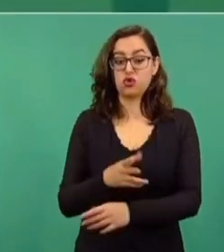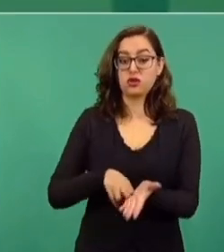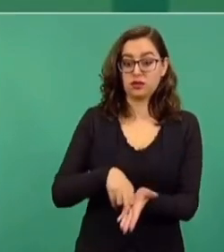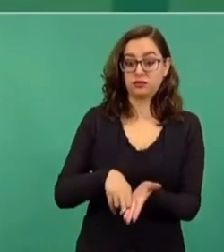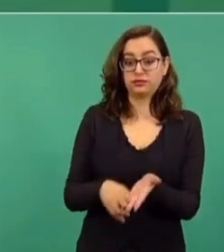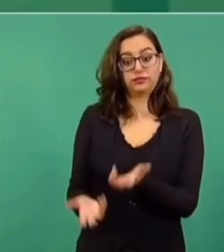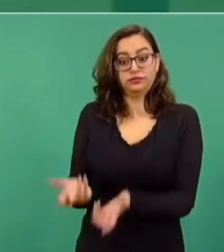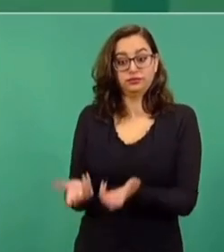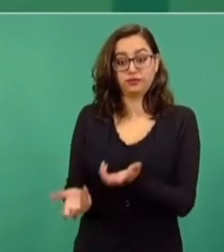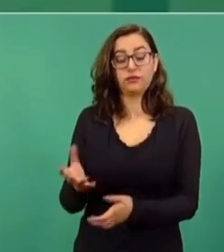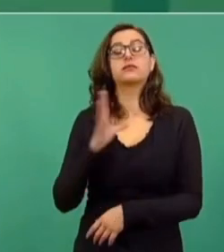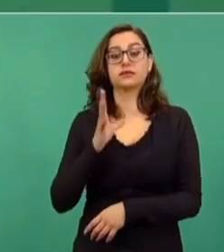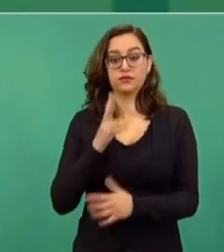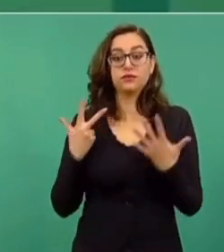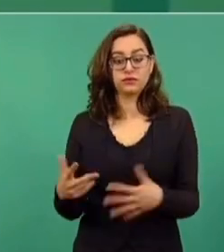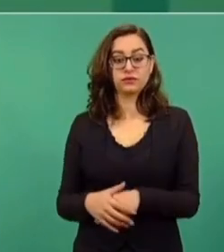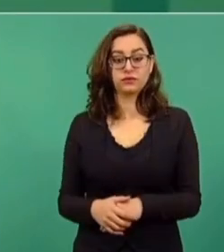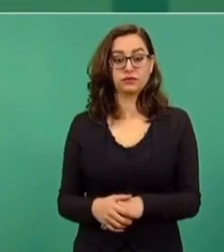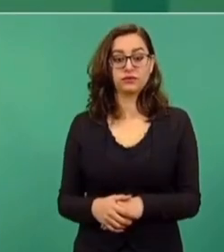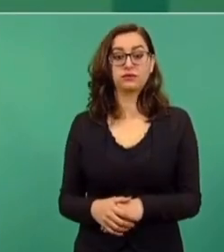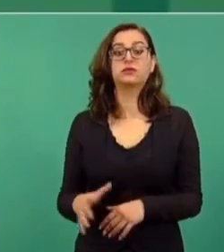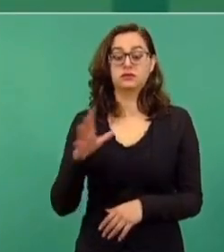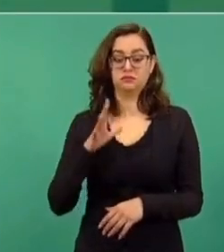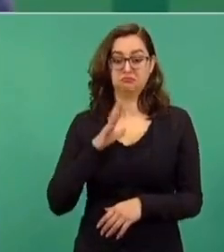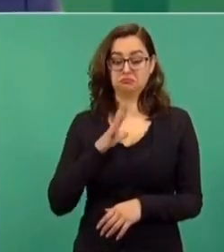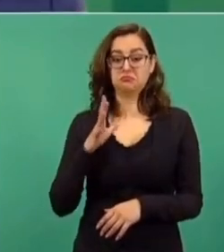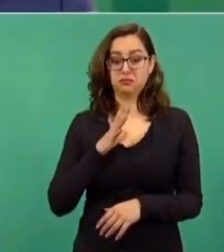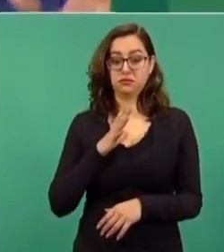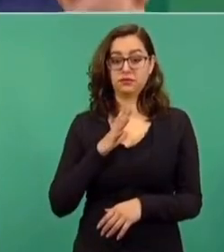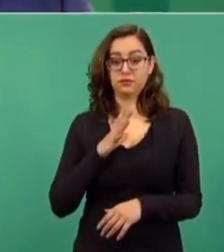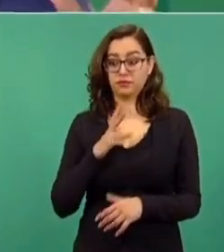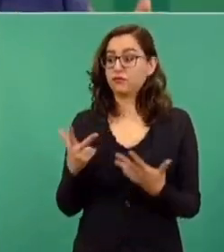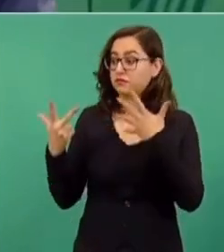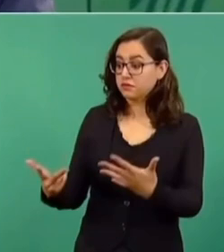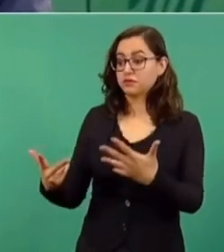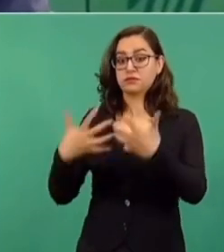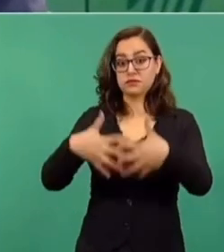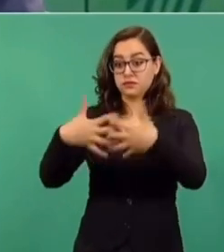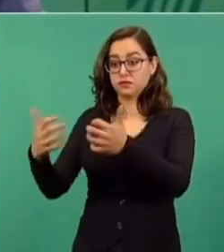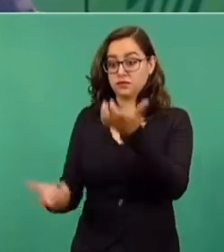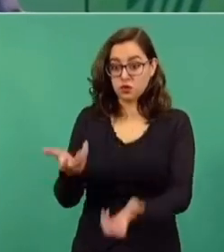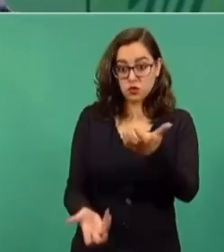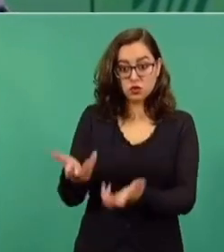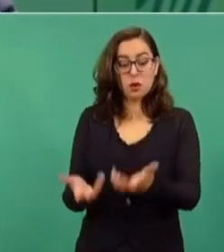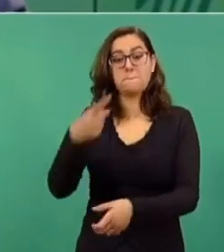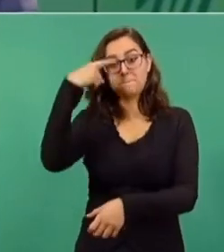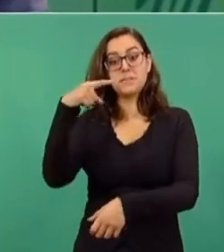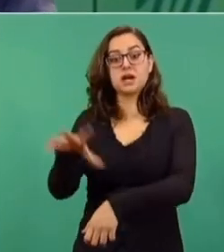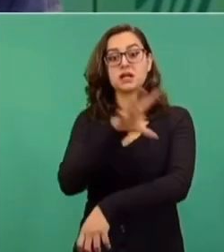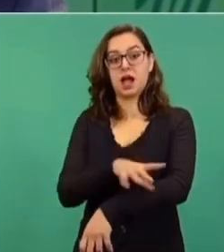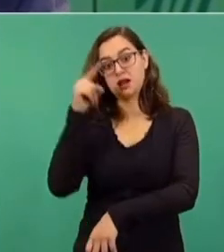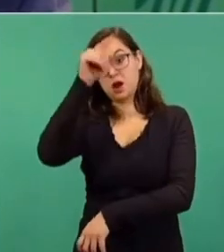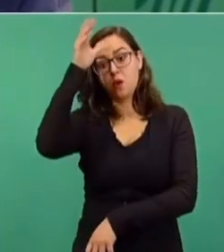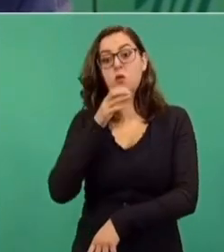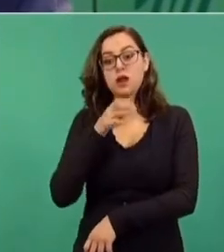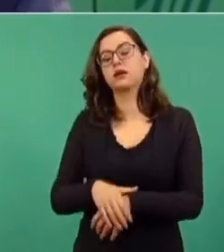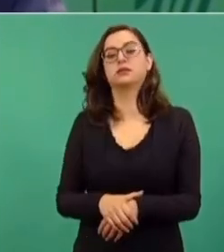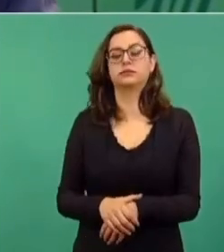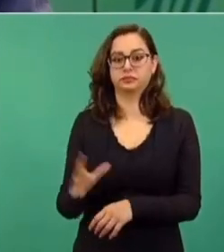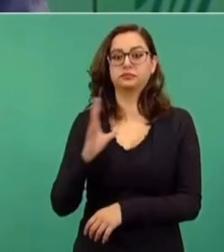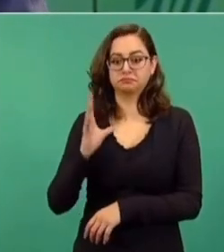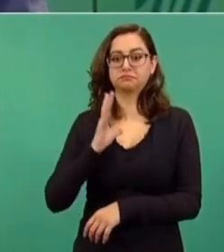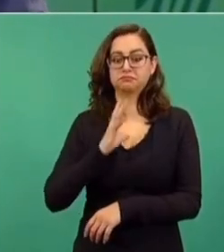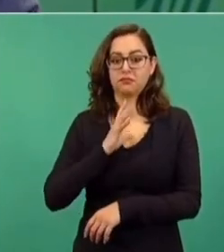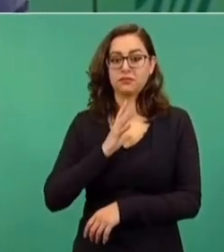que son ocho módulos para generar energía eléctrica con carbón en Coahuila. La